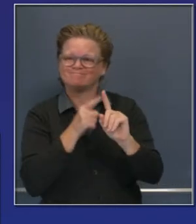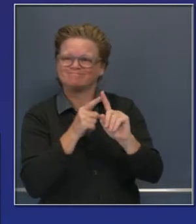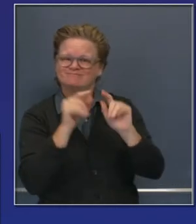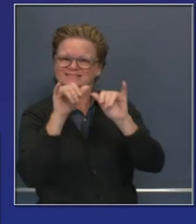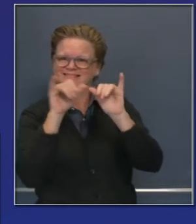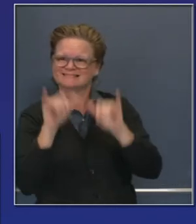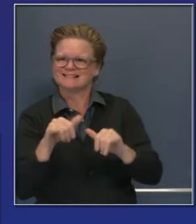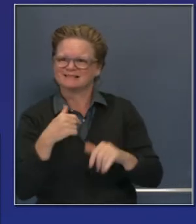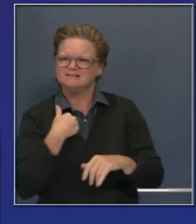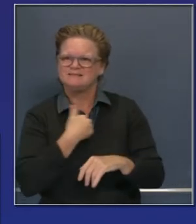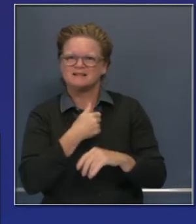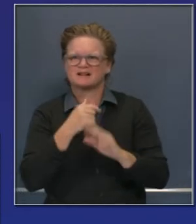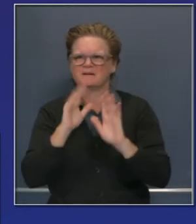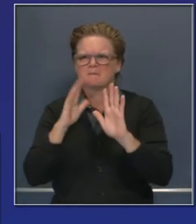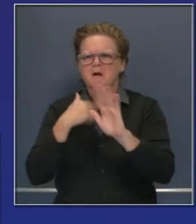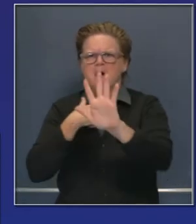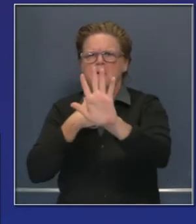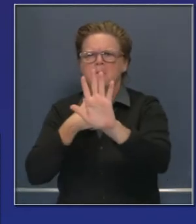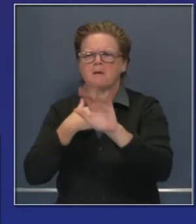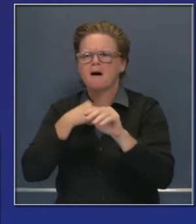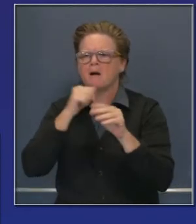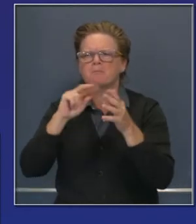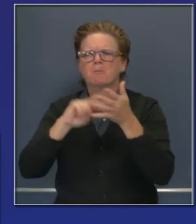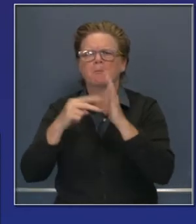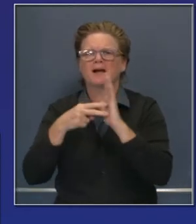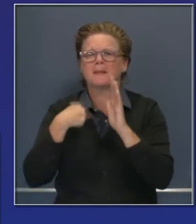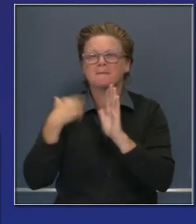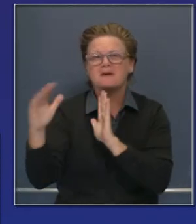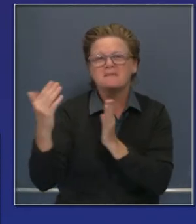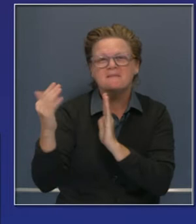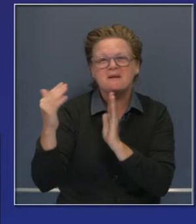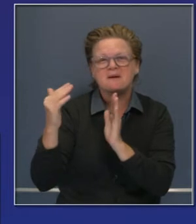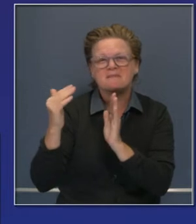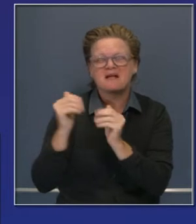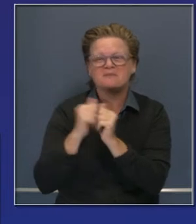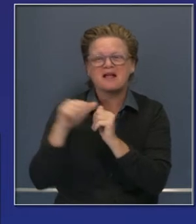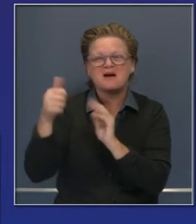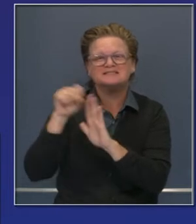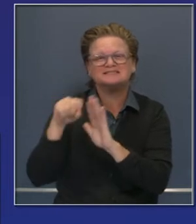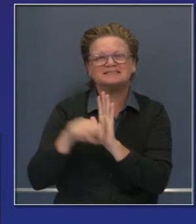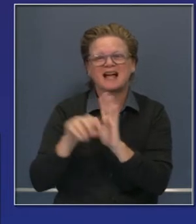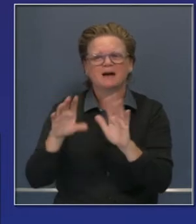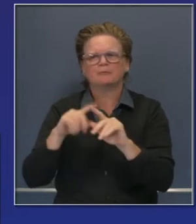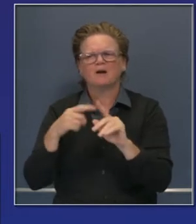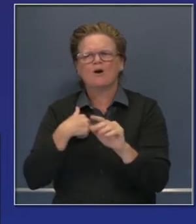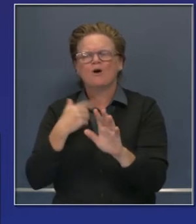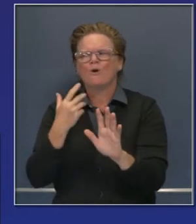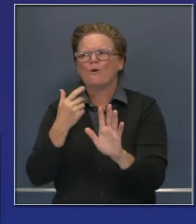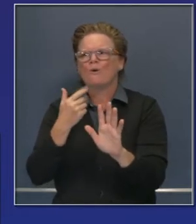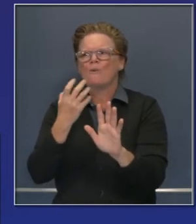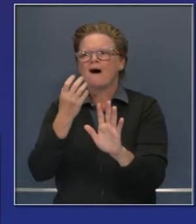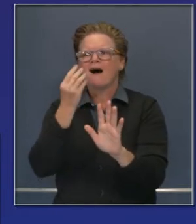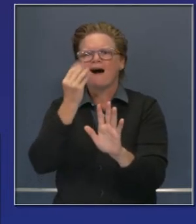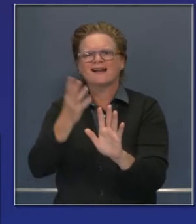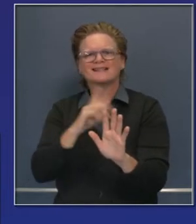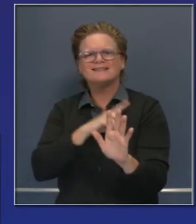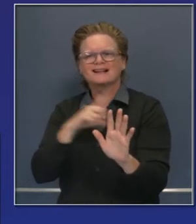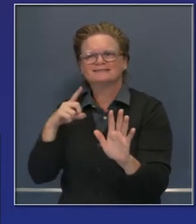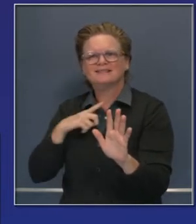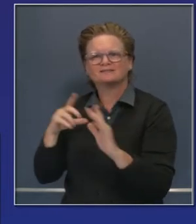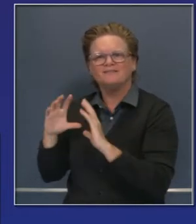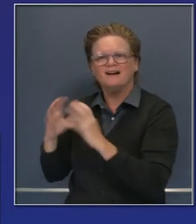nuestros sistemas a lo ancho del país. No estoy aquí para comparar y contrastar, sino para darles una idea de lo que vemos gobernadores y las